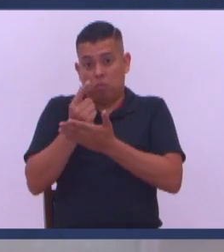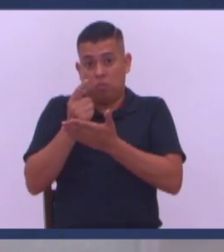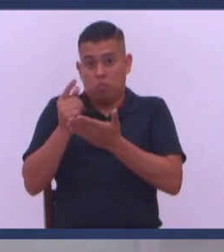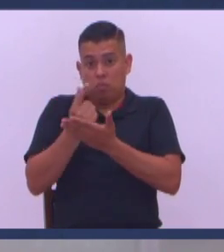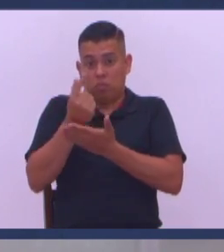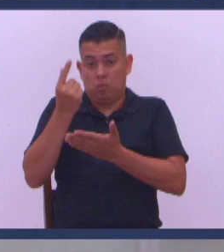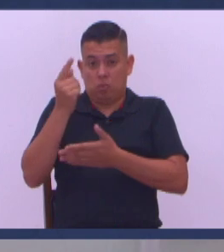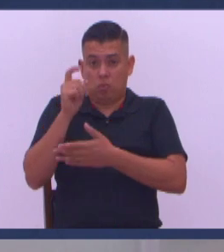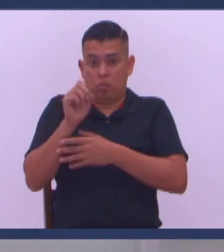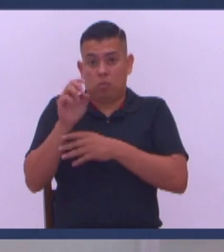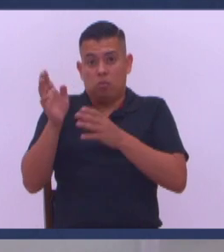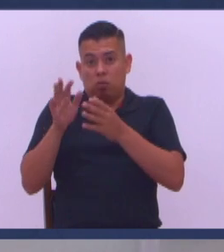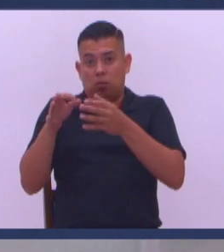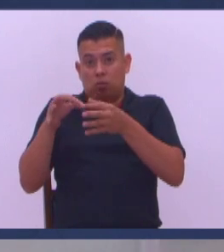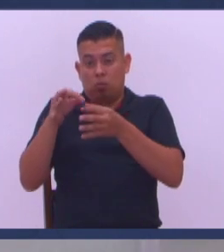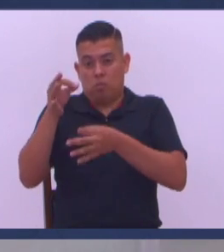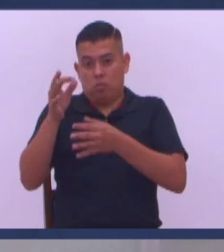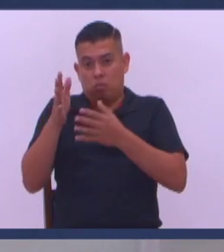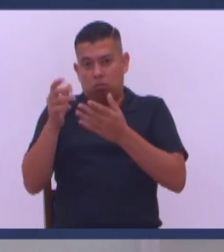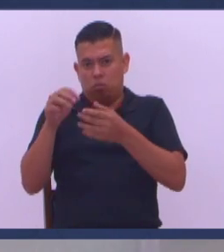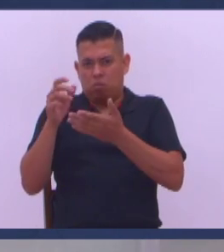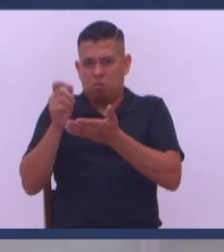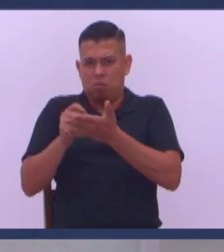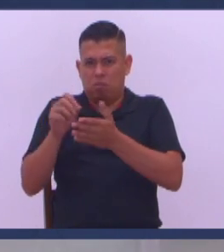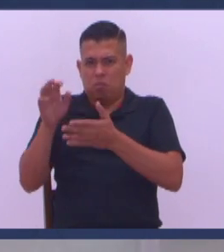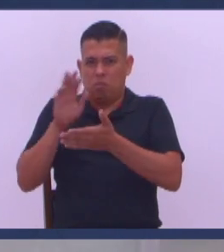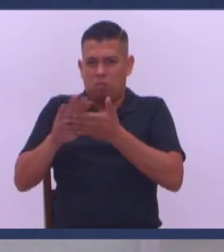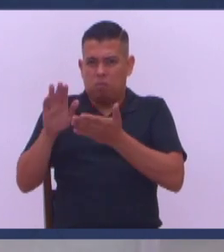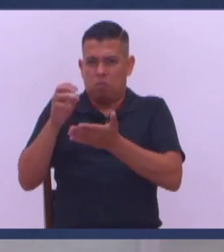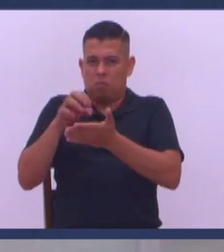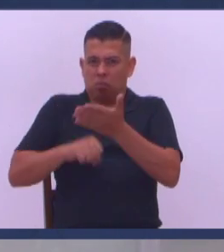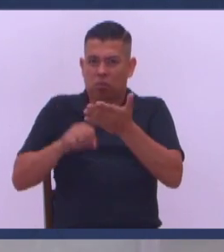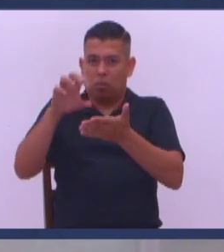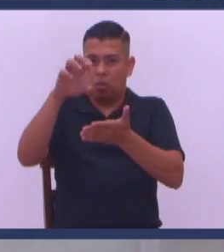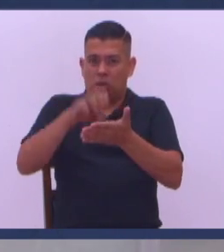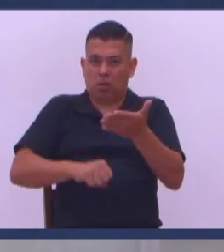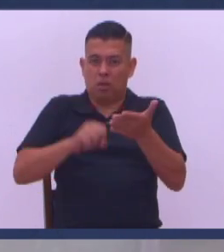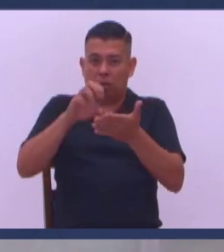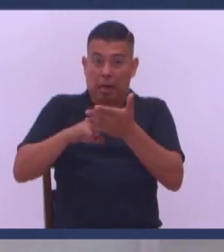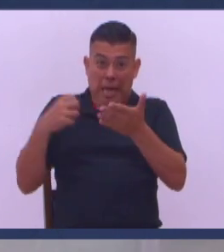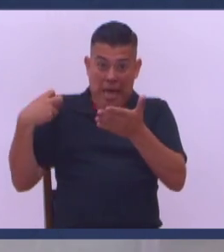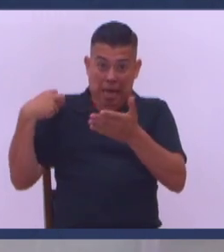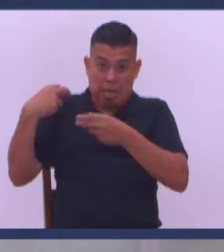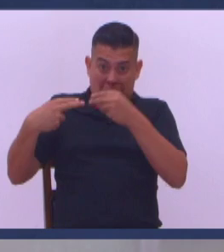regla Un lapicero Un bolsón Un par de zapatos Tanto te lo va a descontar De la herencia